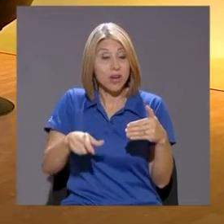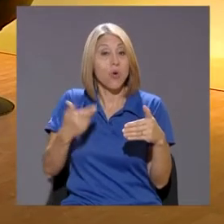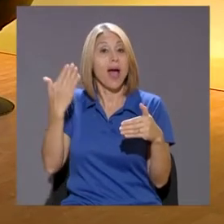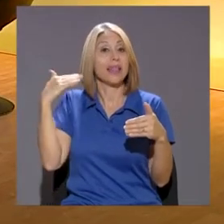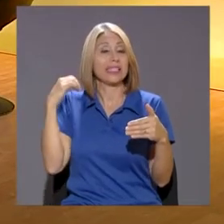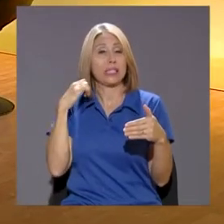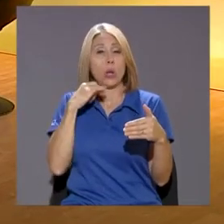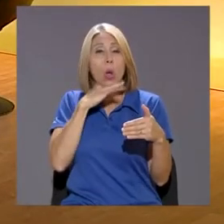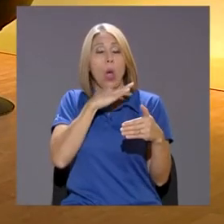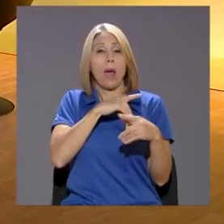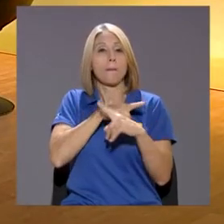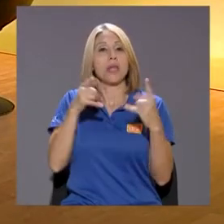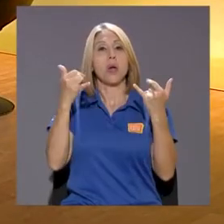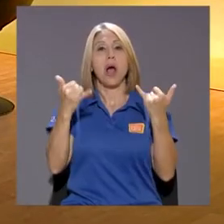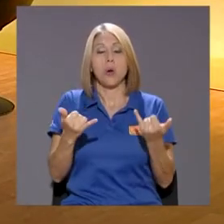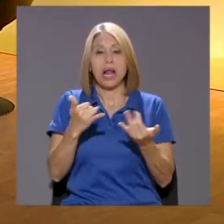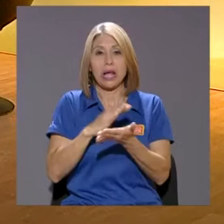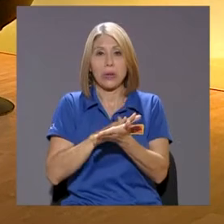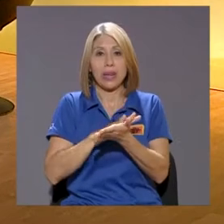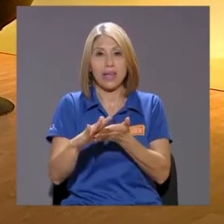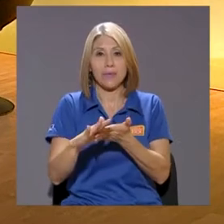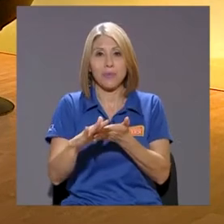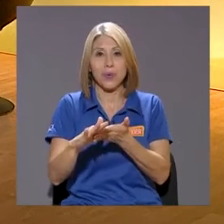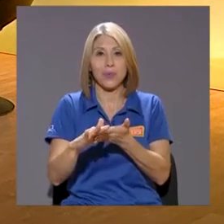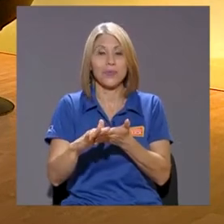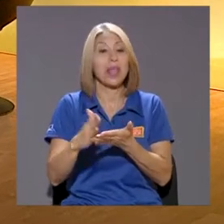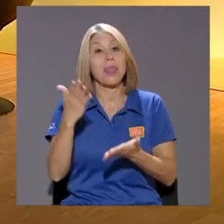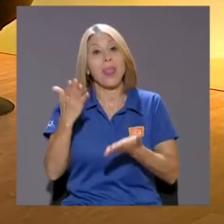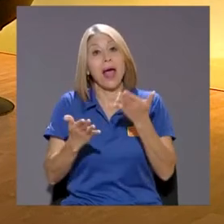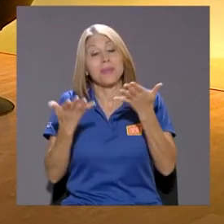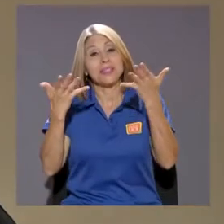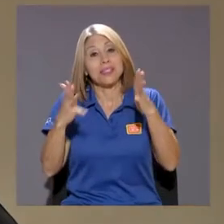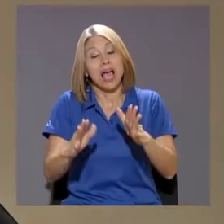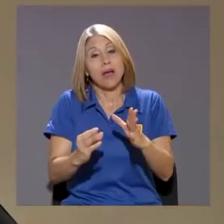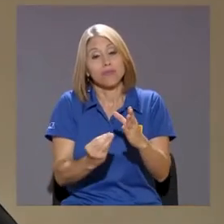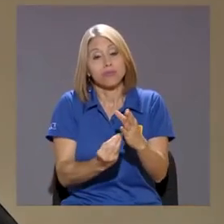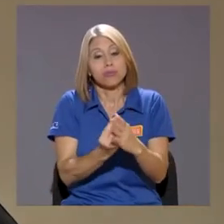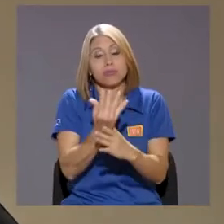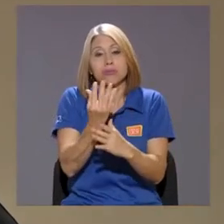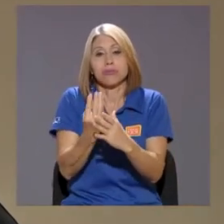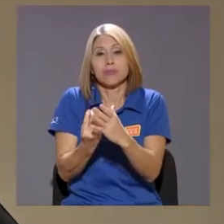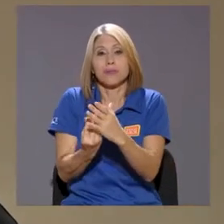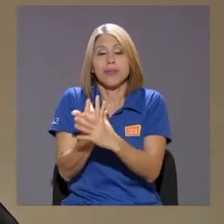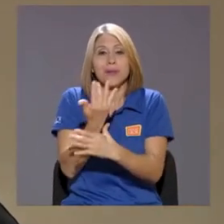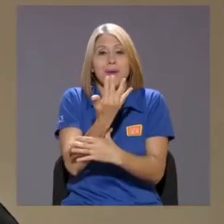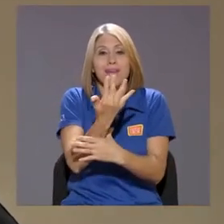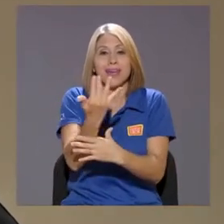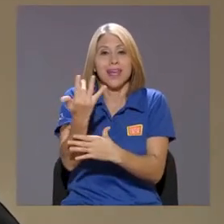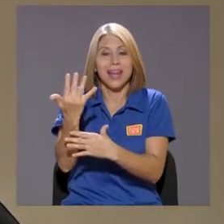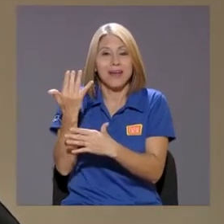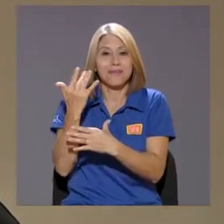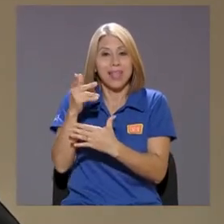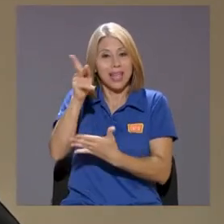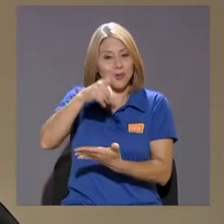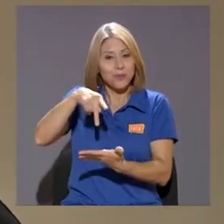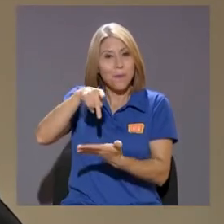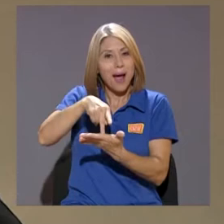estaba bastante limpio La primavera debe haber llegado y en los parques de Londres